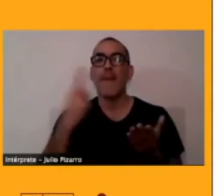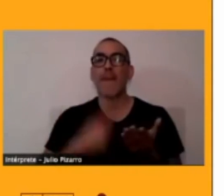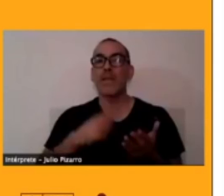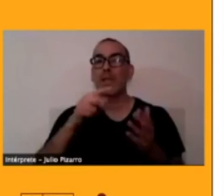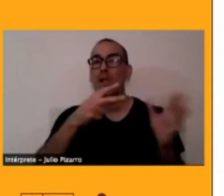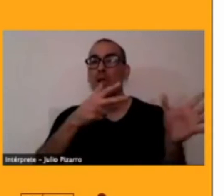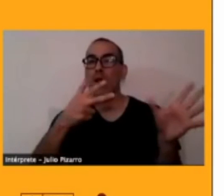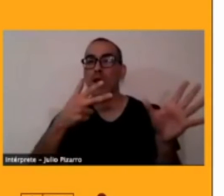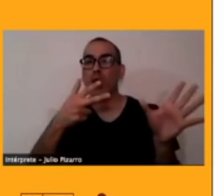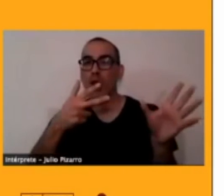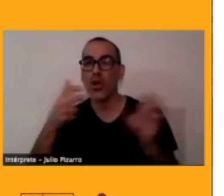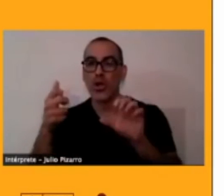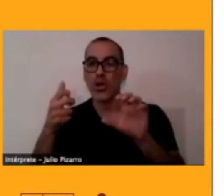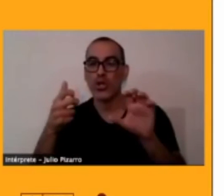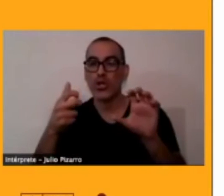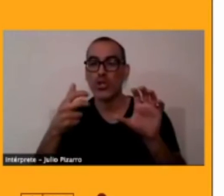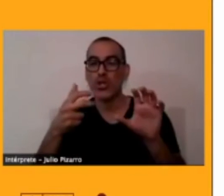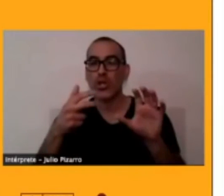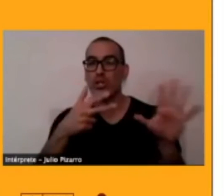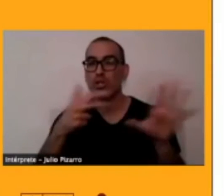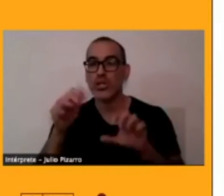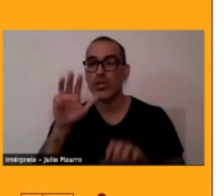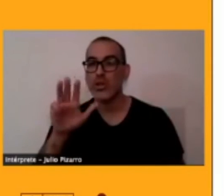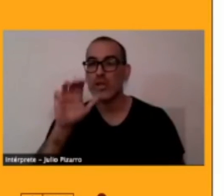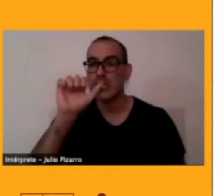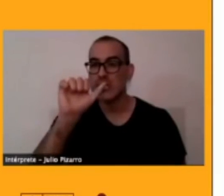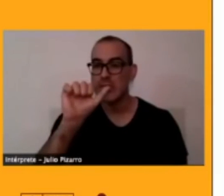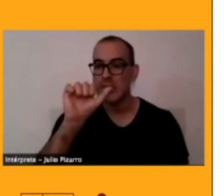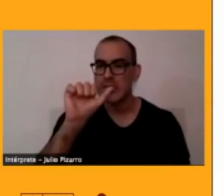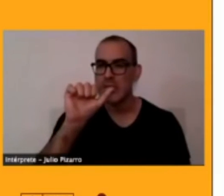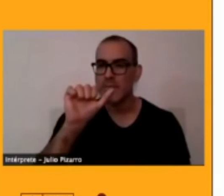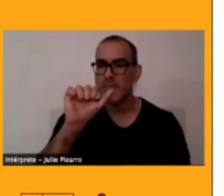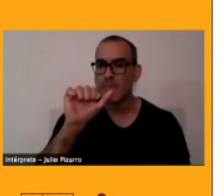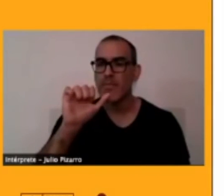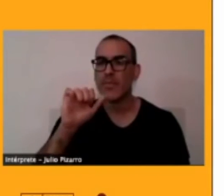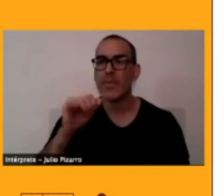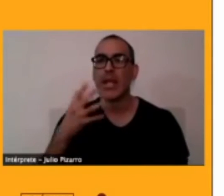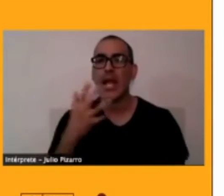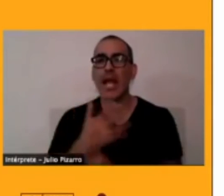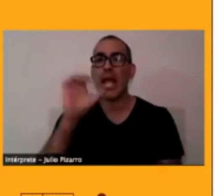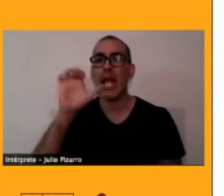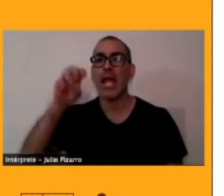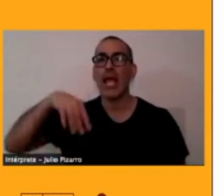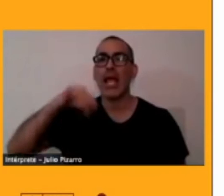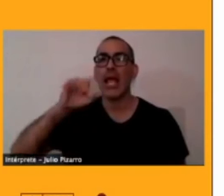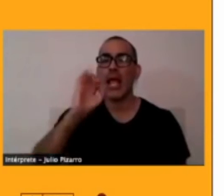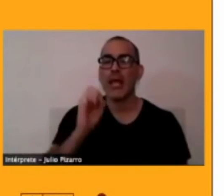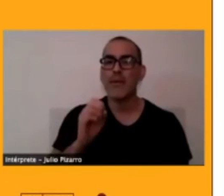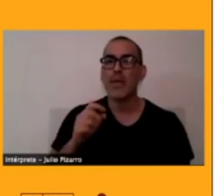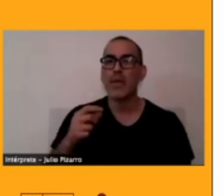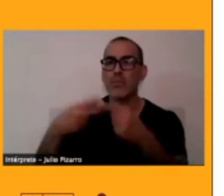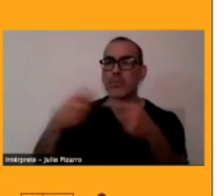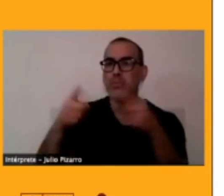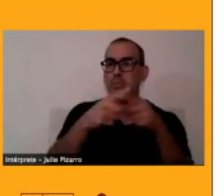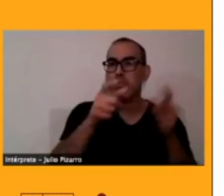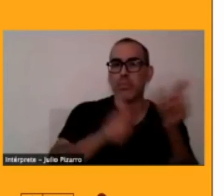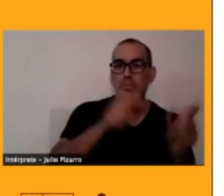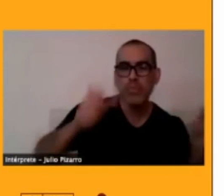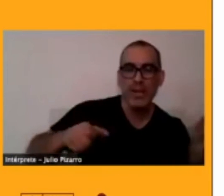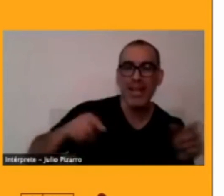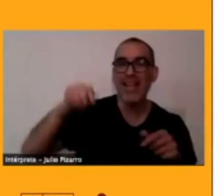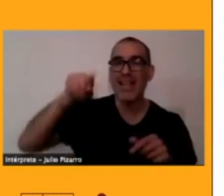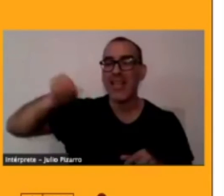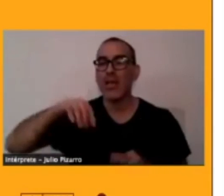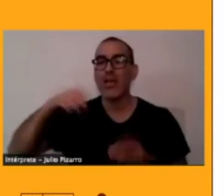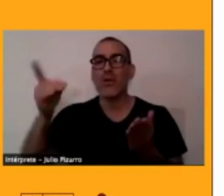96, para ser específicos, tenemos a Emilio Baise, Perixoyo y Echeverría, que publican un diccionario de la